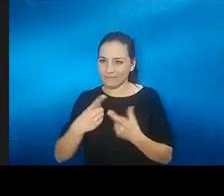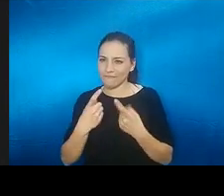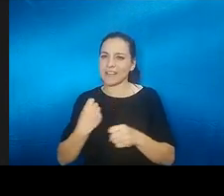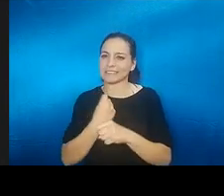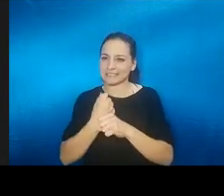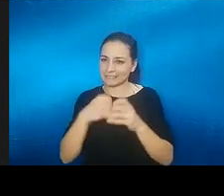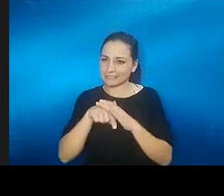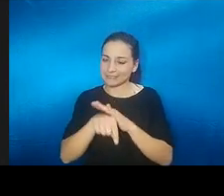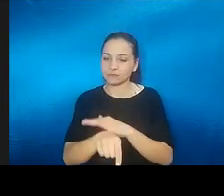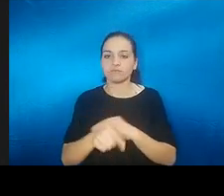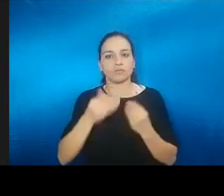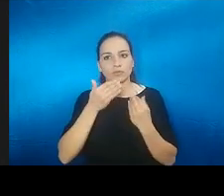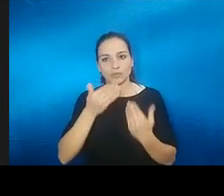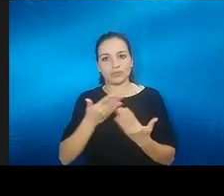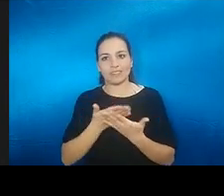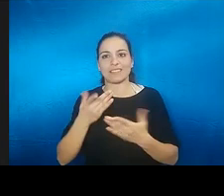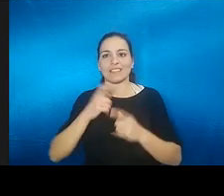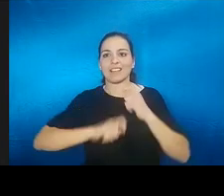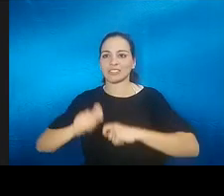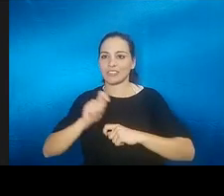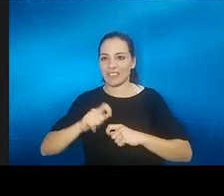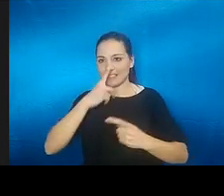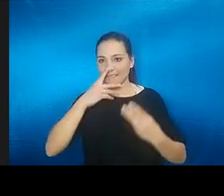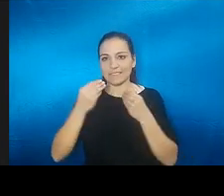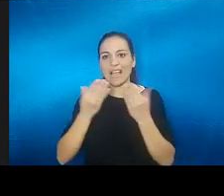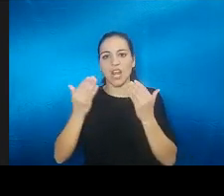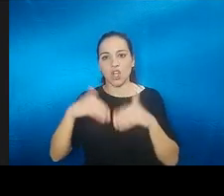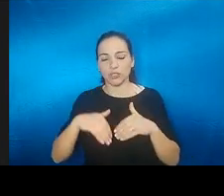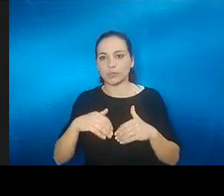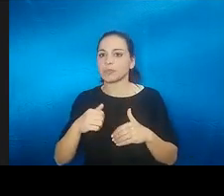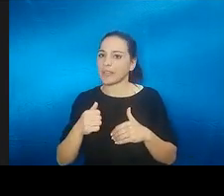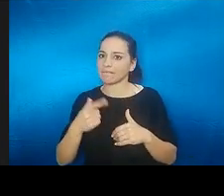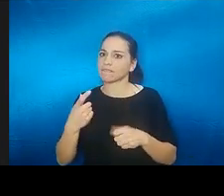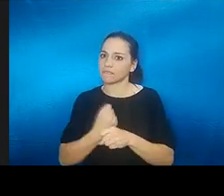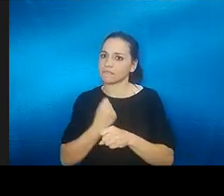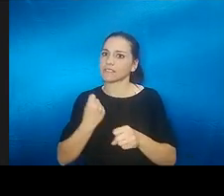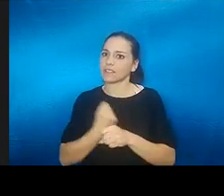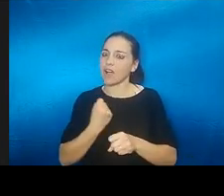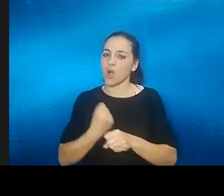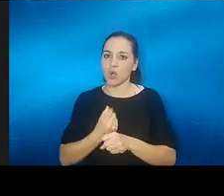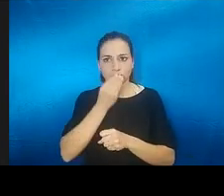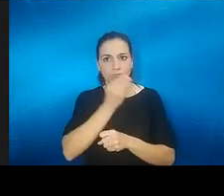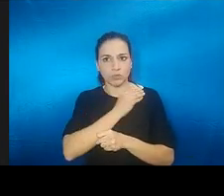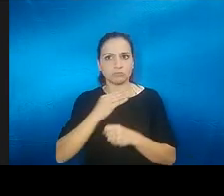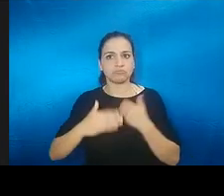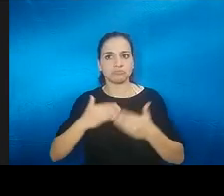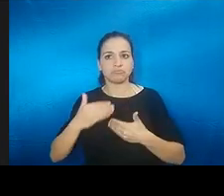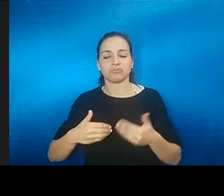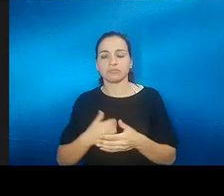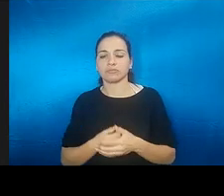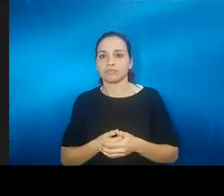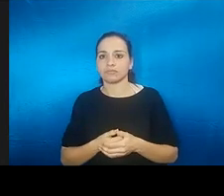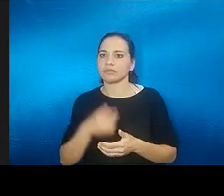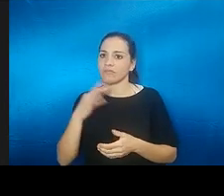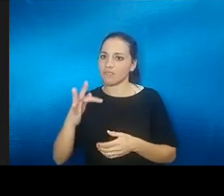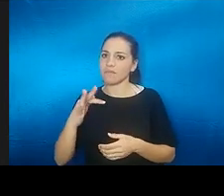yo agradezco muchísimo a la asociación de anosmia que exista que está está haciendo un trabajo espectacular yo creo que además es